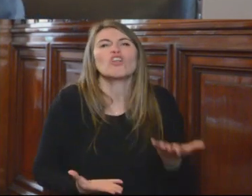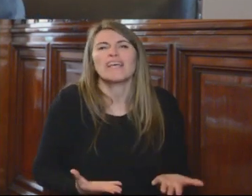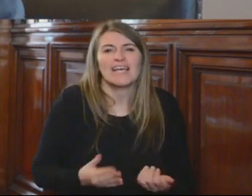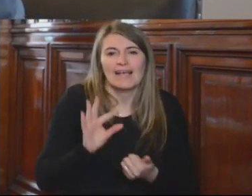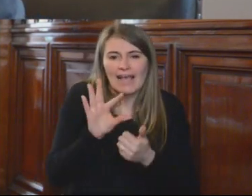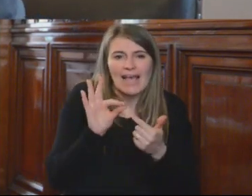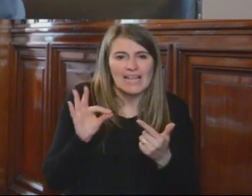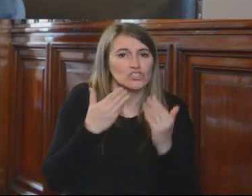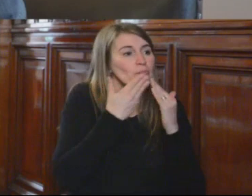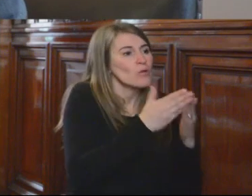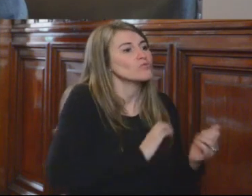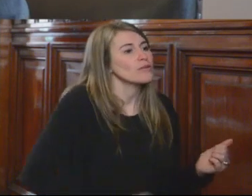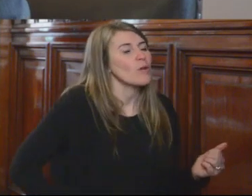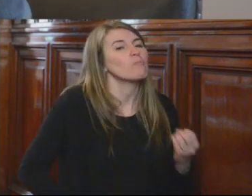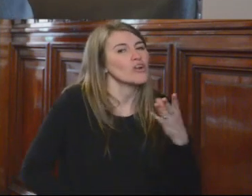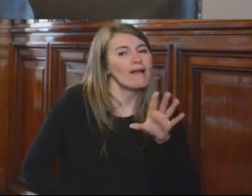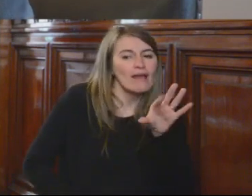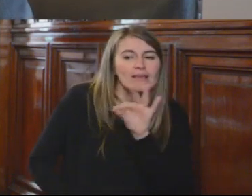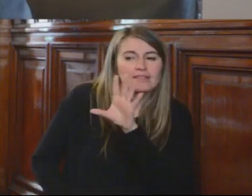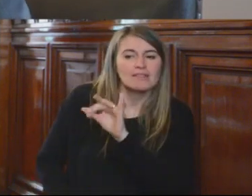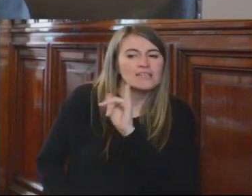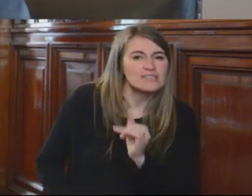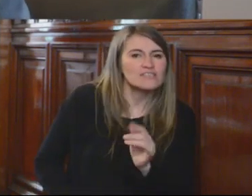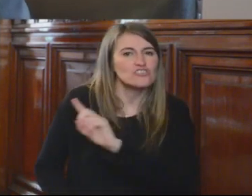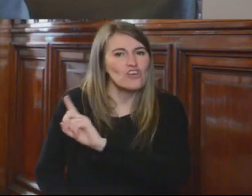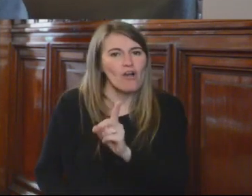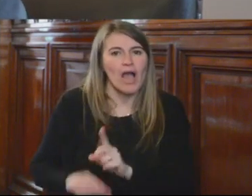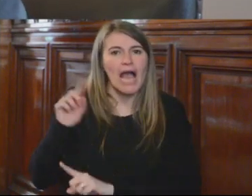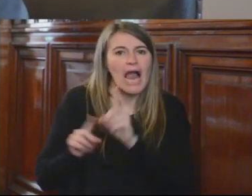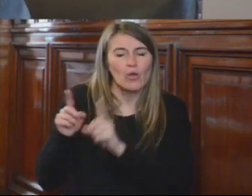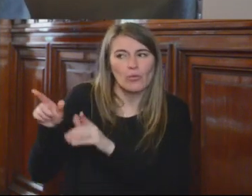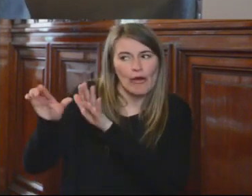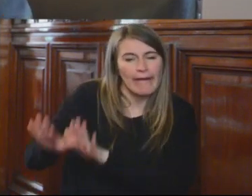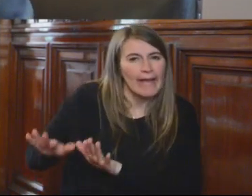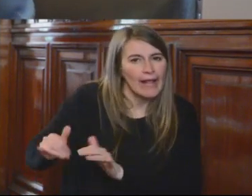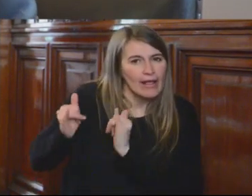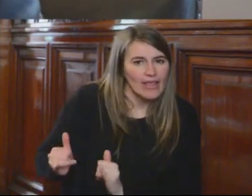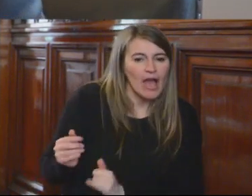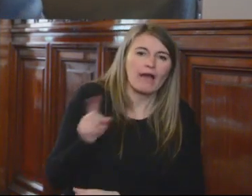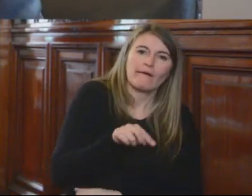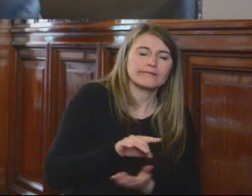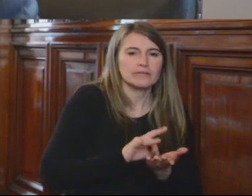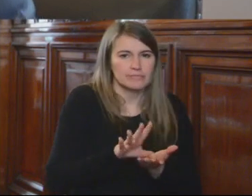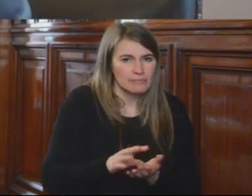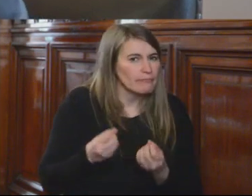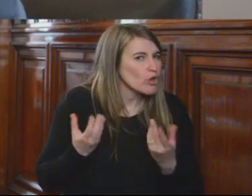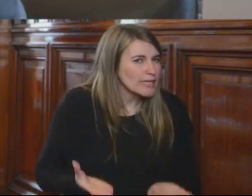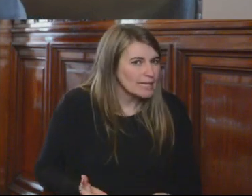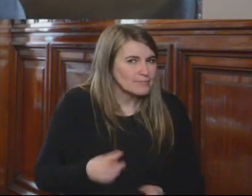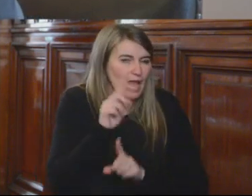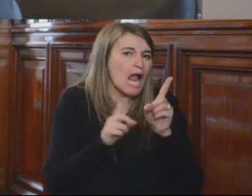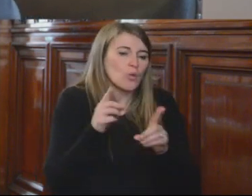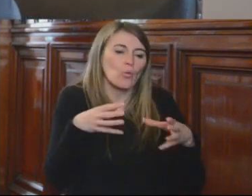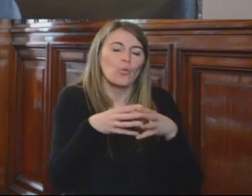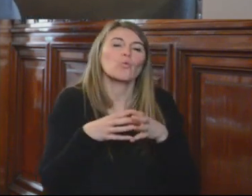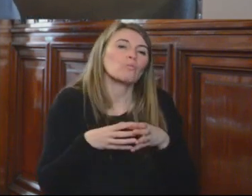consultaría al Estado de por qué se optó que cierto grupo de jueces,